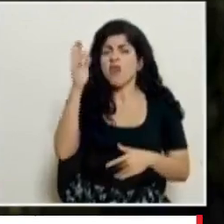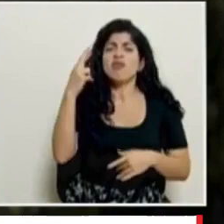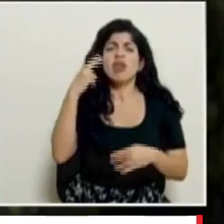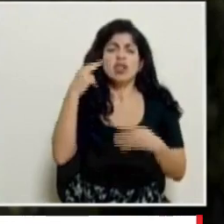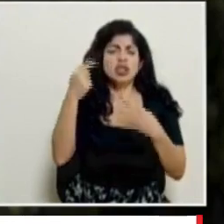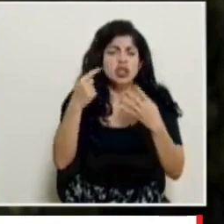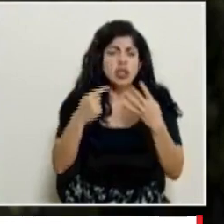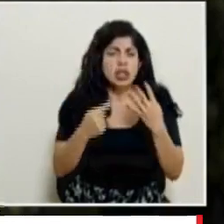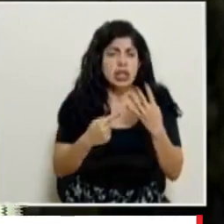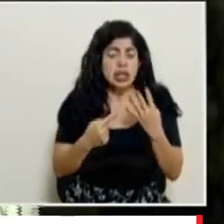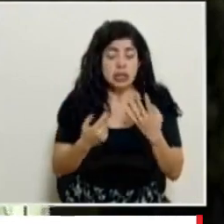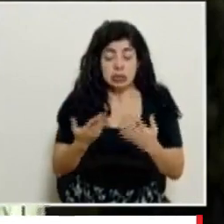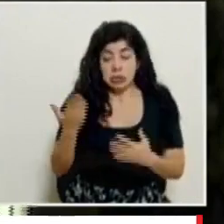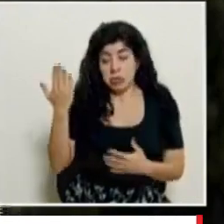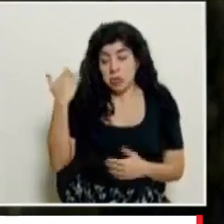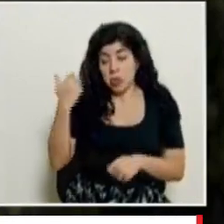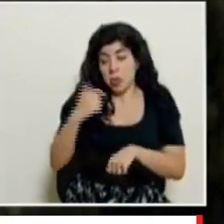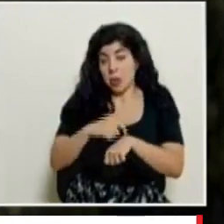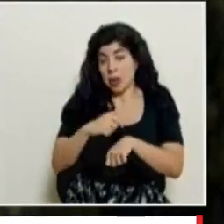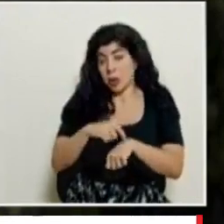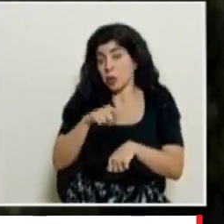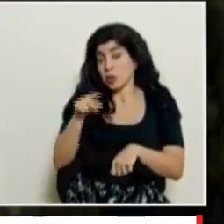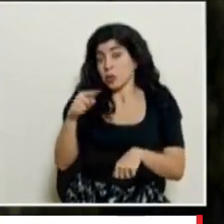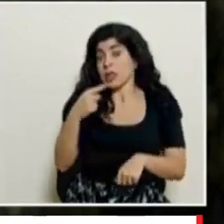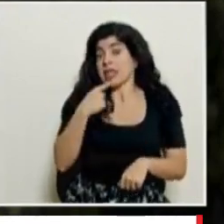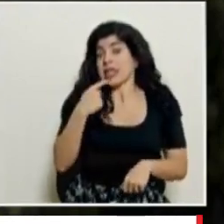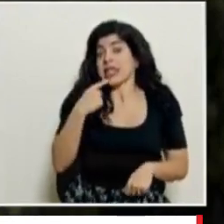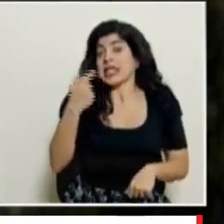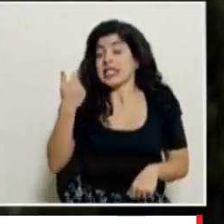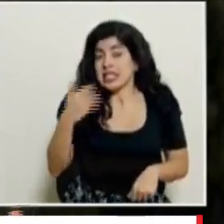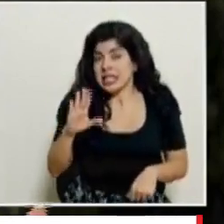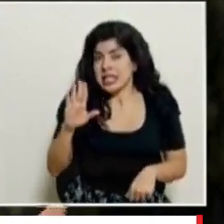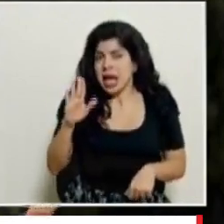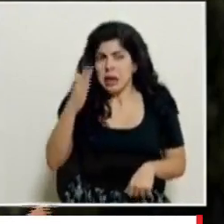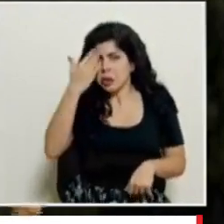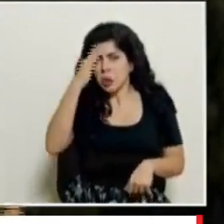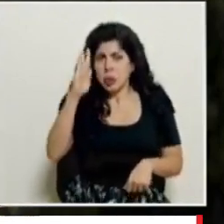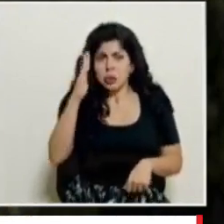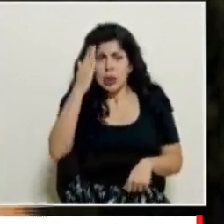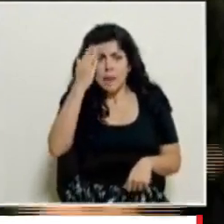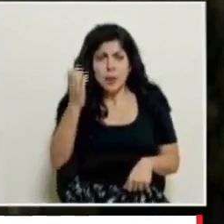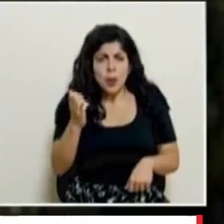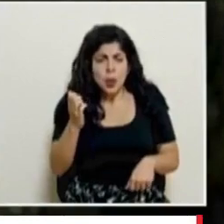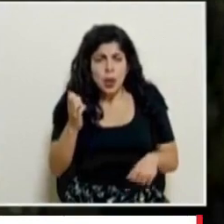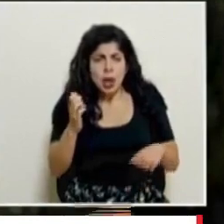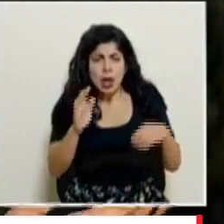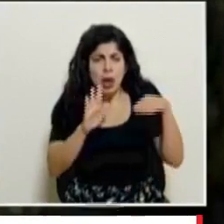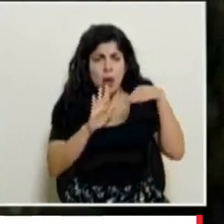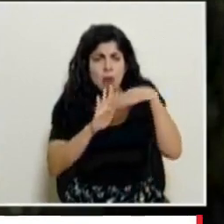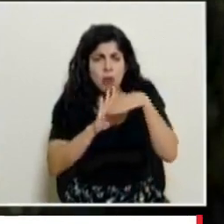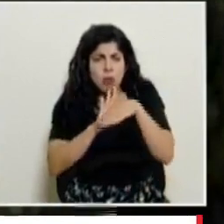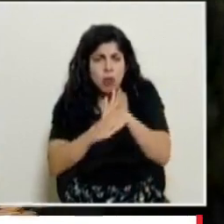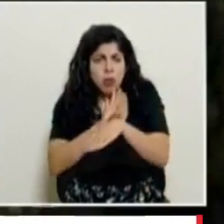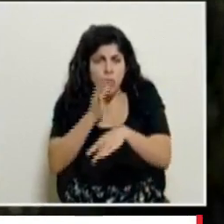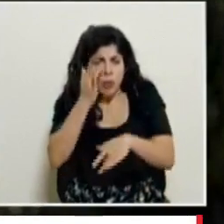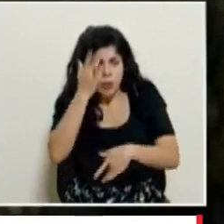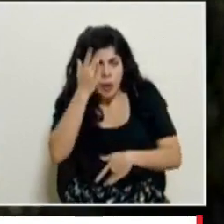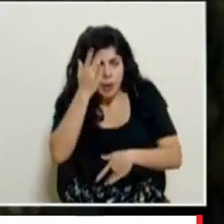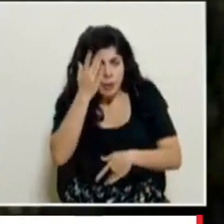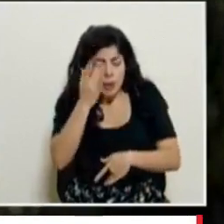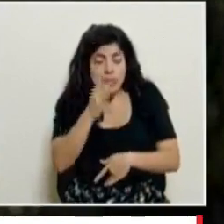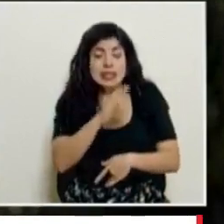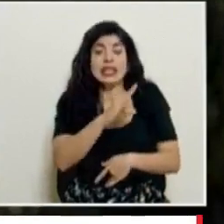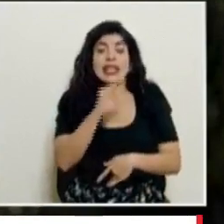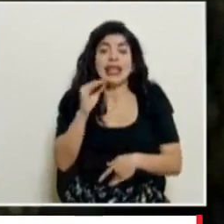porque bueno en algún momento mencionaban que no sabían por qué había más bien bajado los casos y también